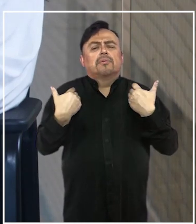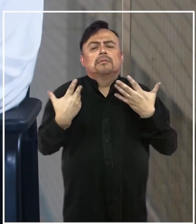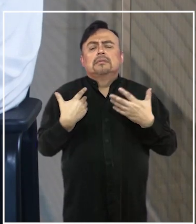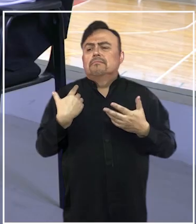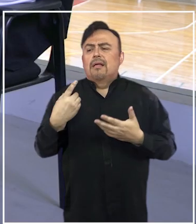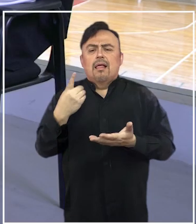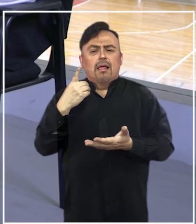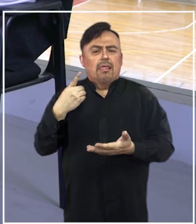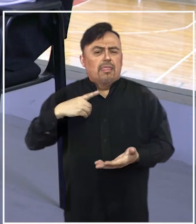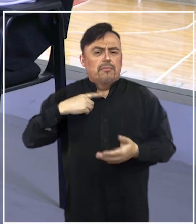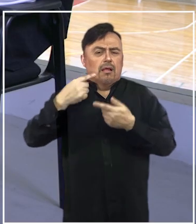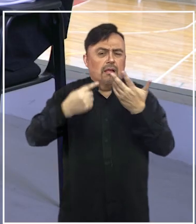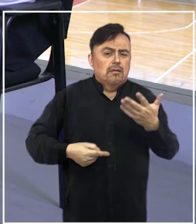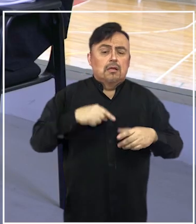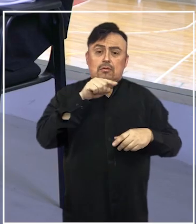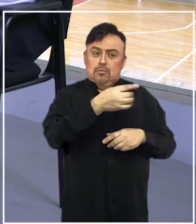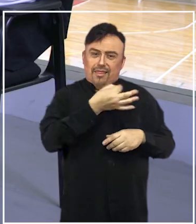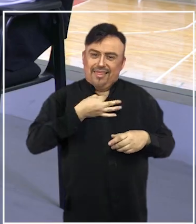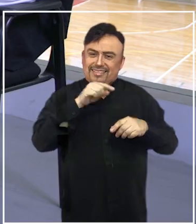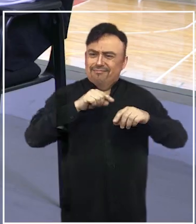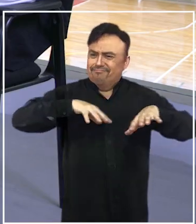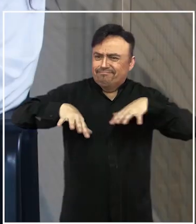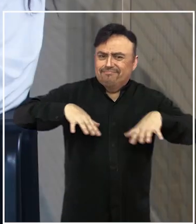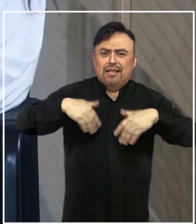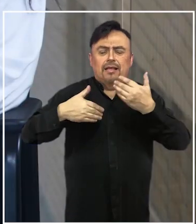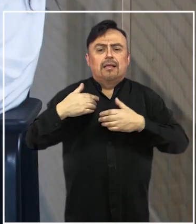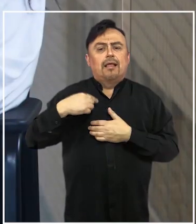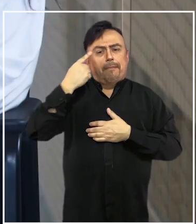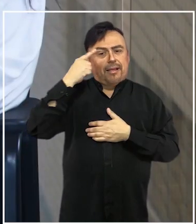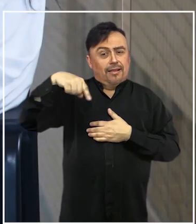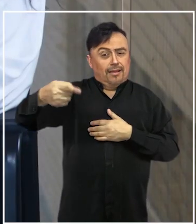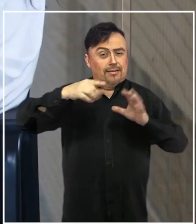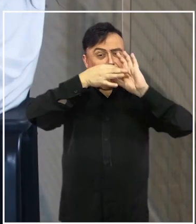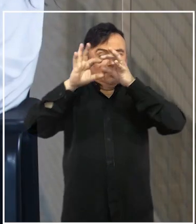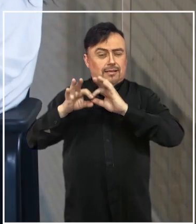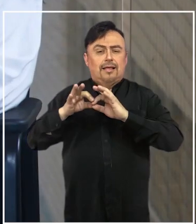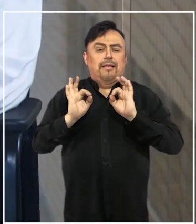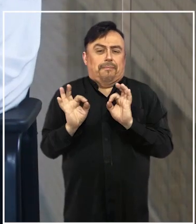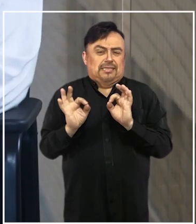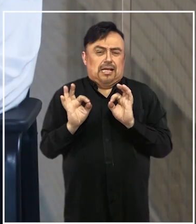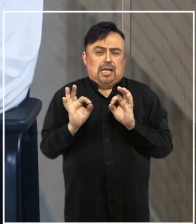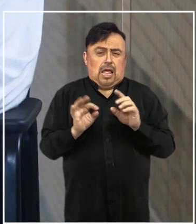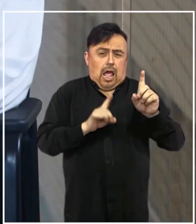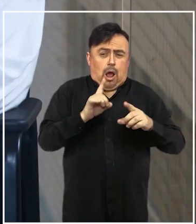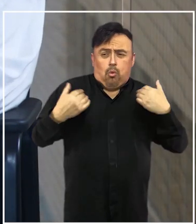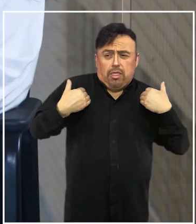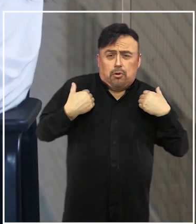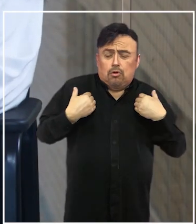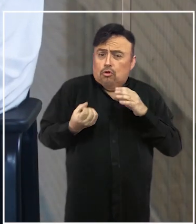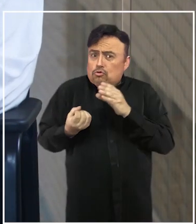están considerando? Usted dice que esto es dinámico, pero que se están considerando para las Olimpiadas Especiales. ¿Hay algún deporte que pueda resultar tal vez novedoso para